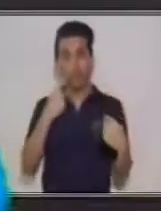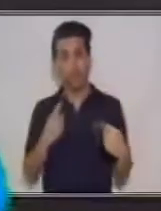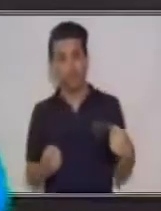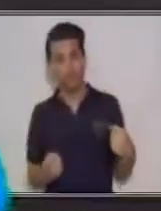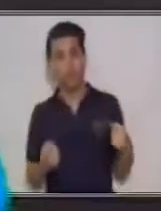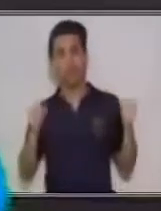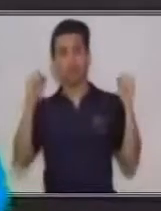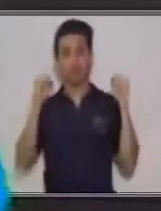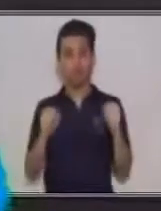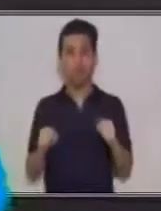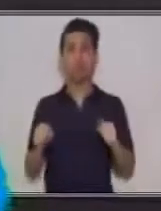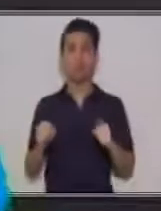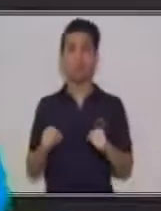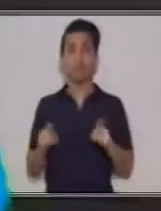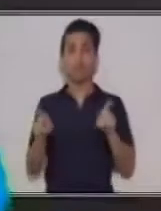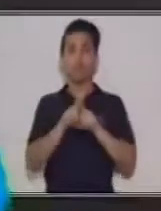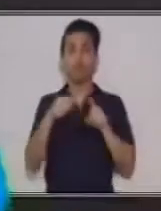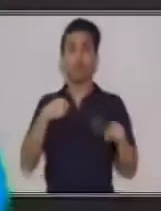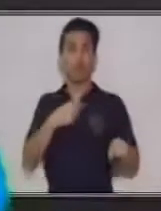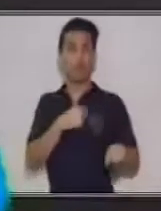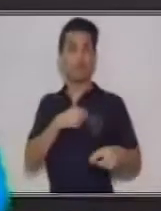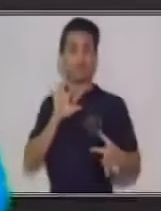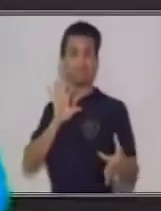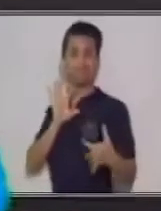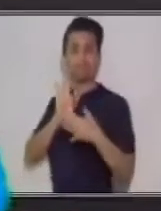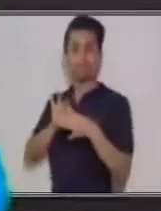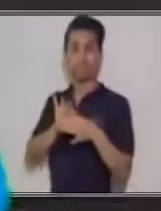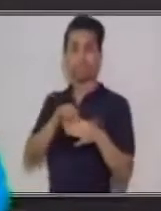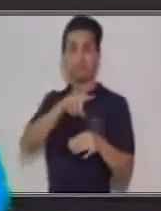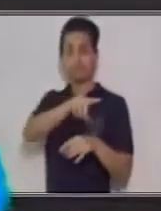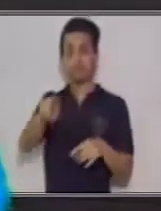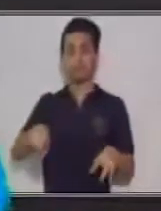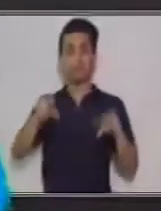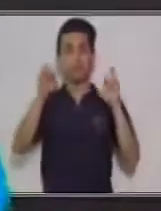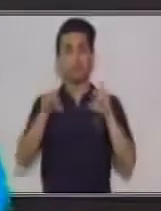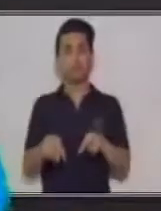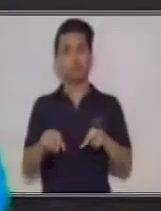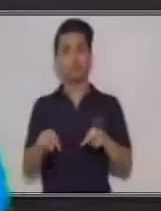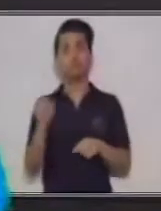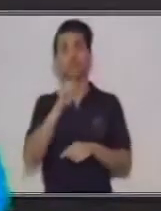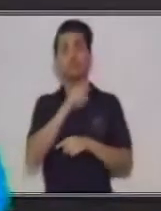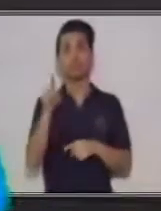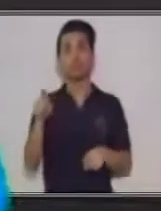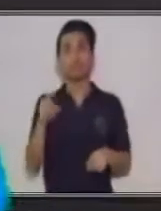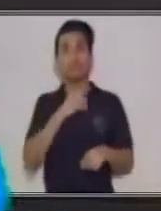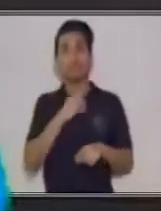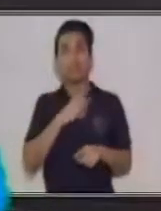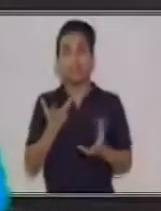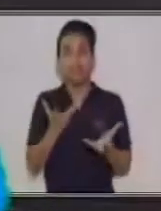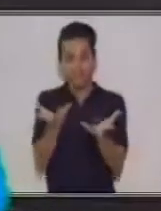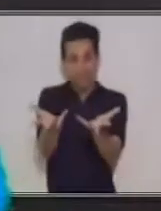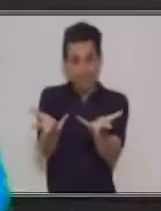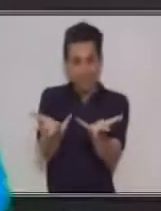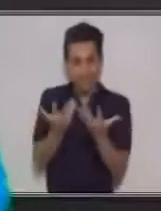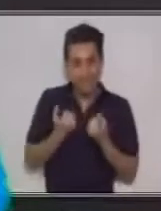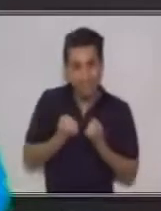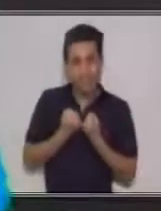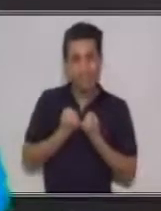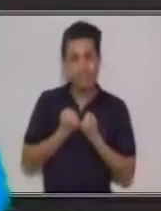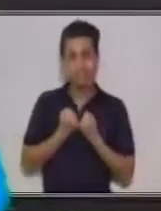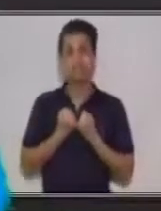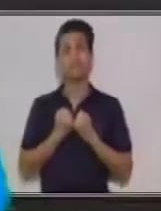que verdaderamente identifique al público que usted pretende captar. Entonces,